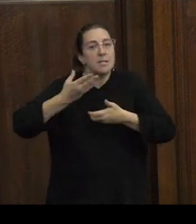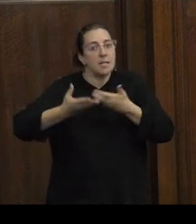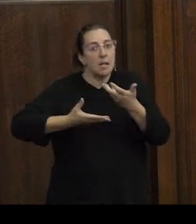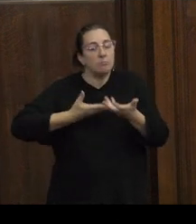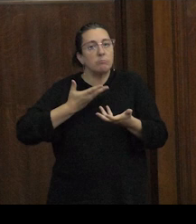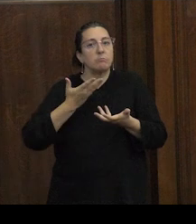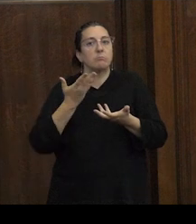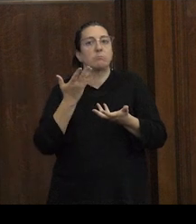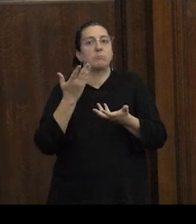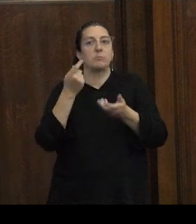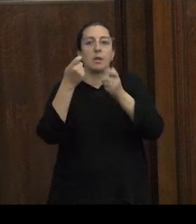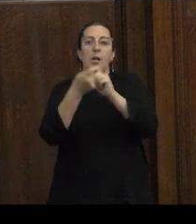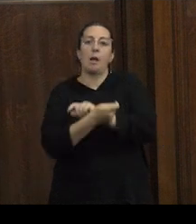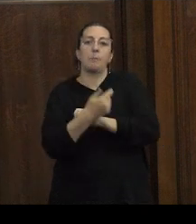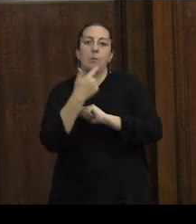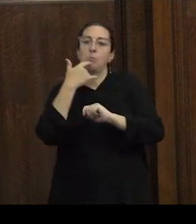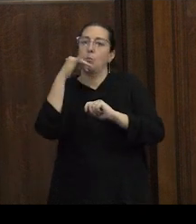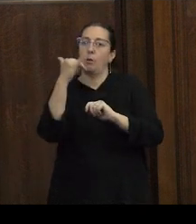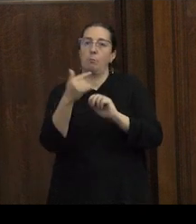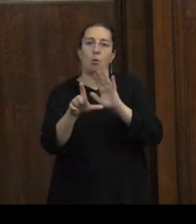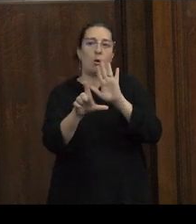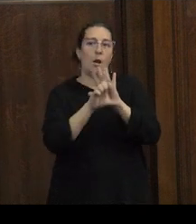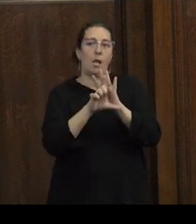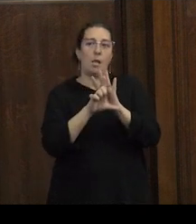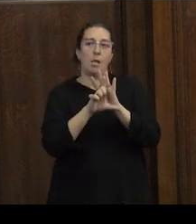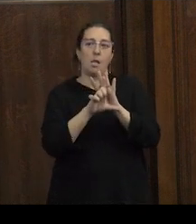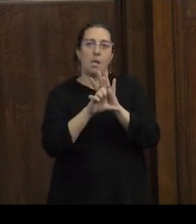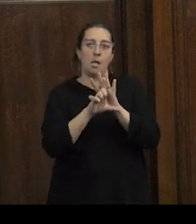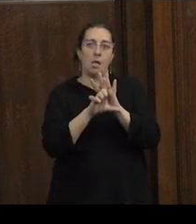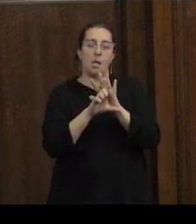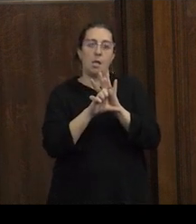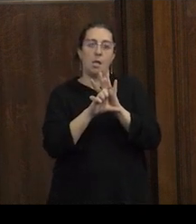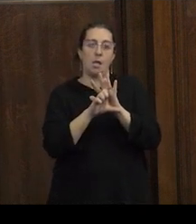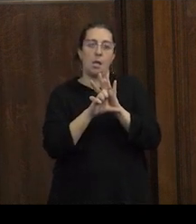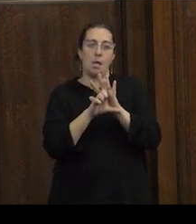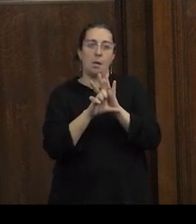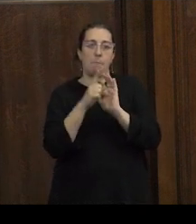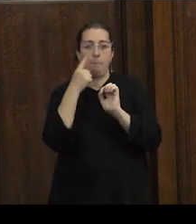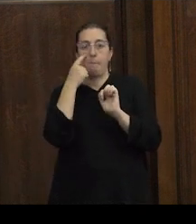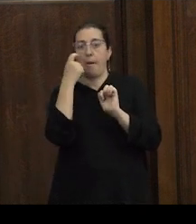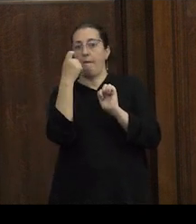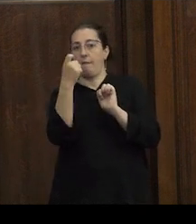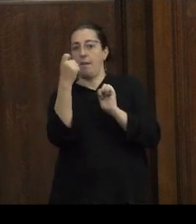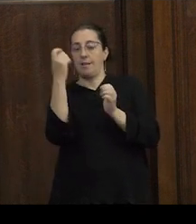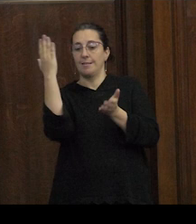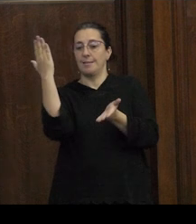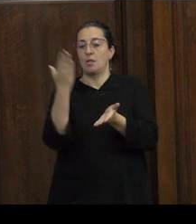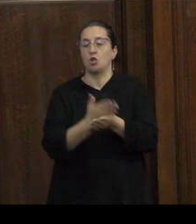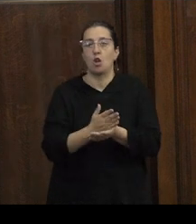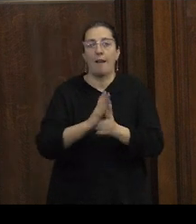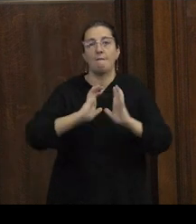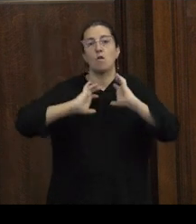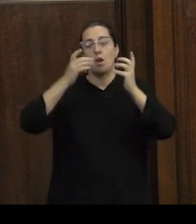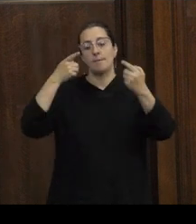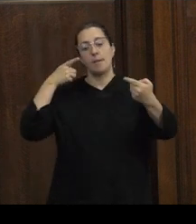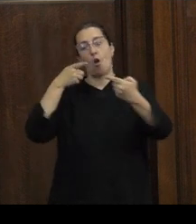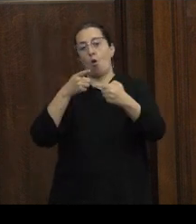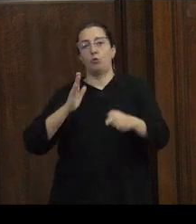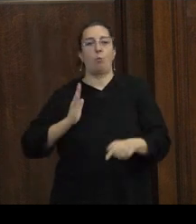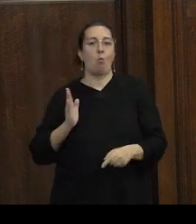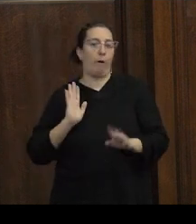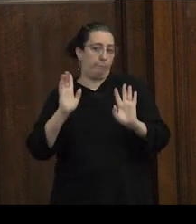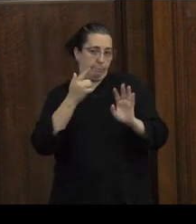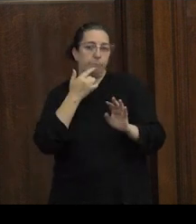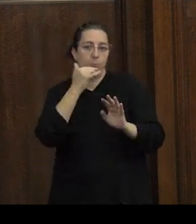por ejemplo la ley de para prevenir y sancionar la violencia contra las mujeres por poner un